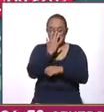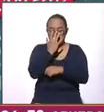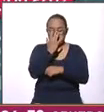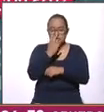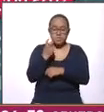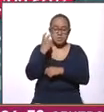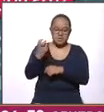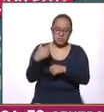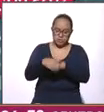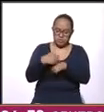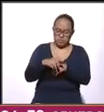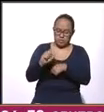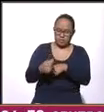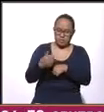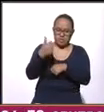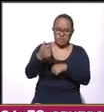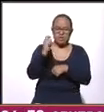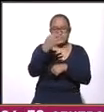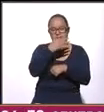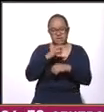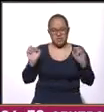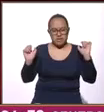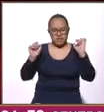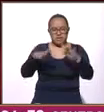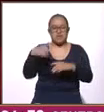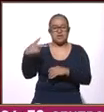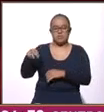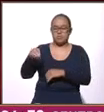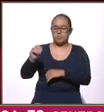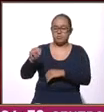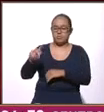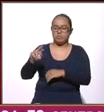de la edición 26 del Fantasía Film Festival de Montreal.